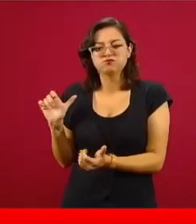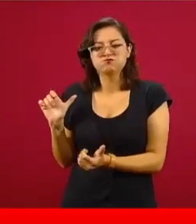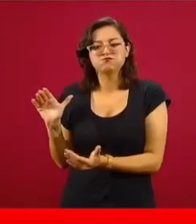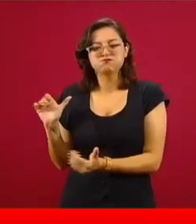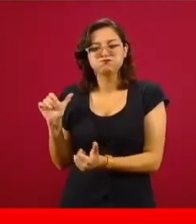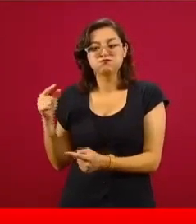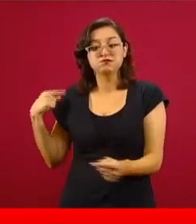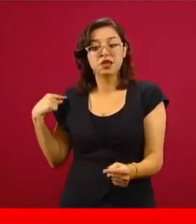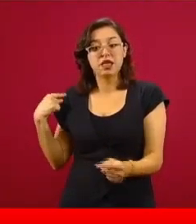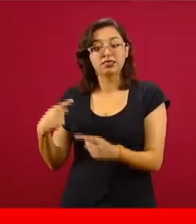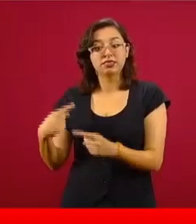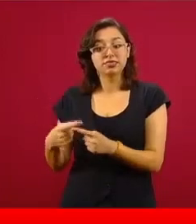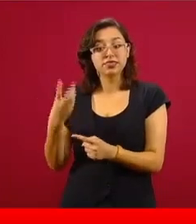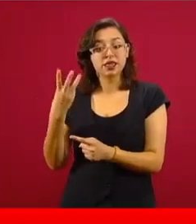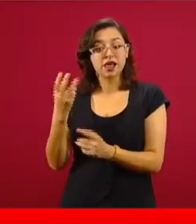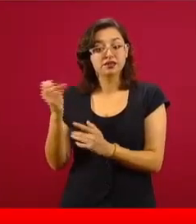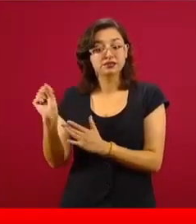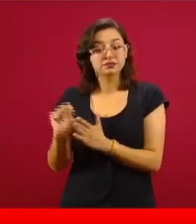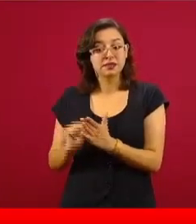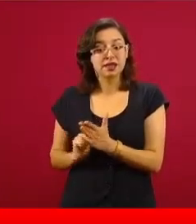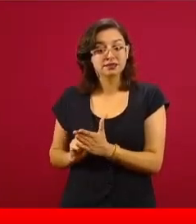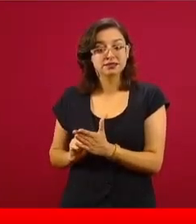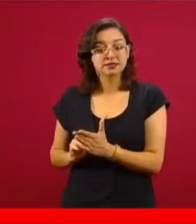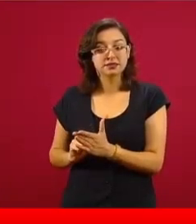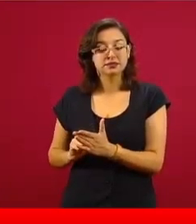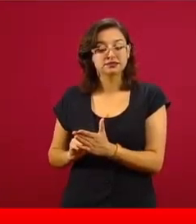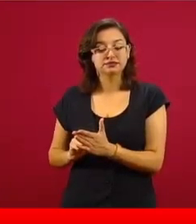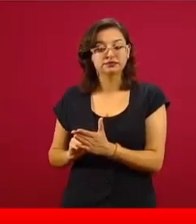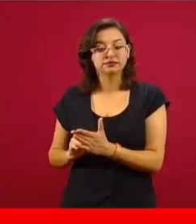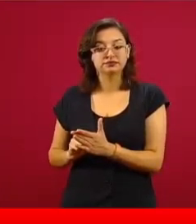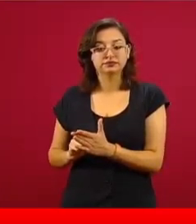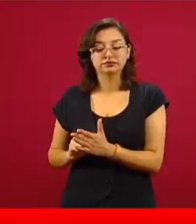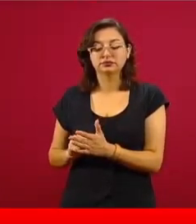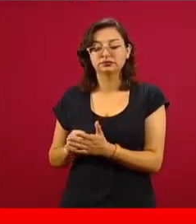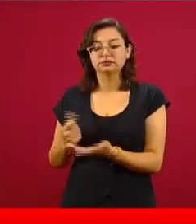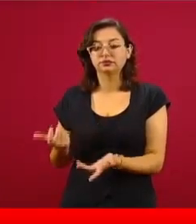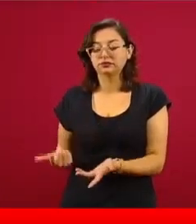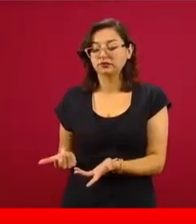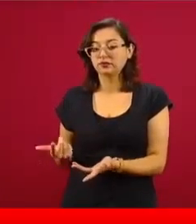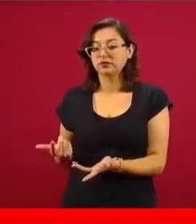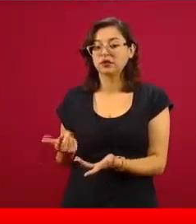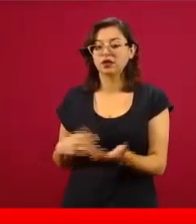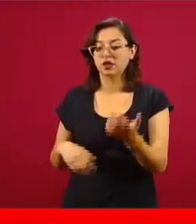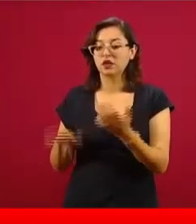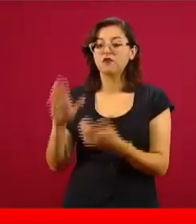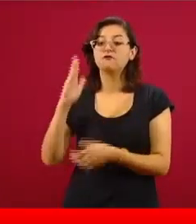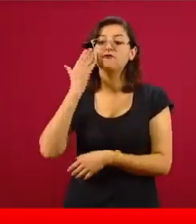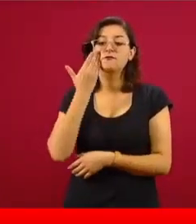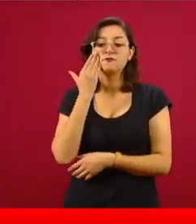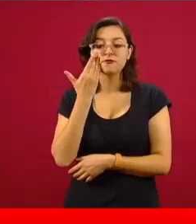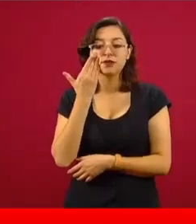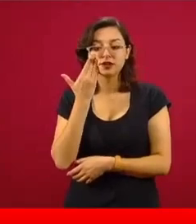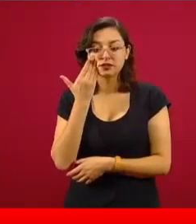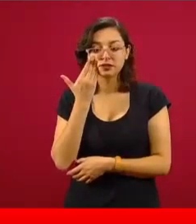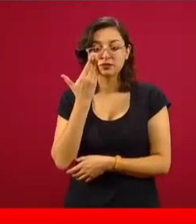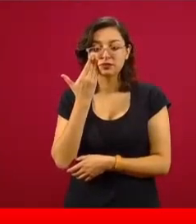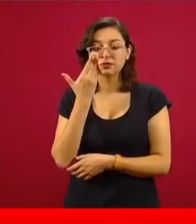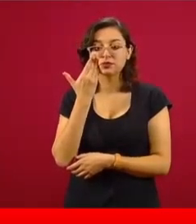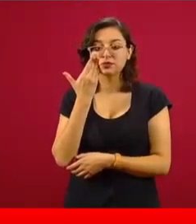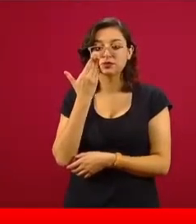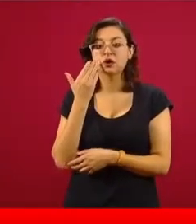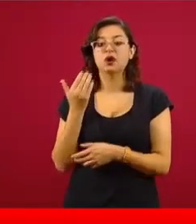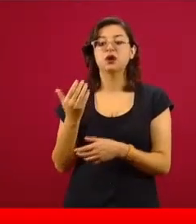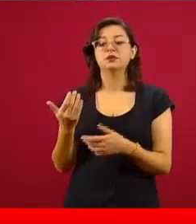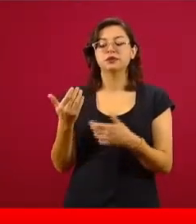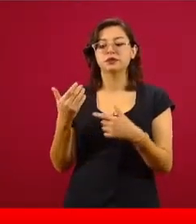trimestre del año, empresas como Facebook, empresas como